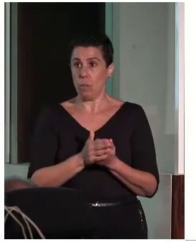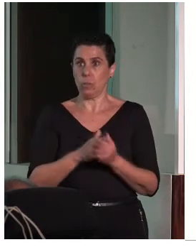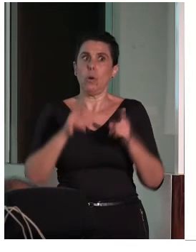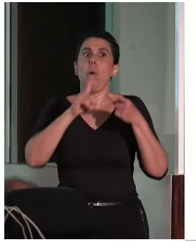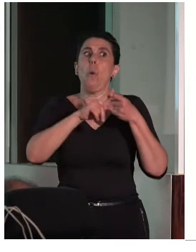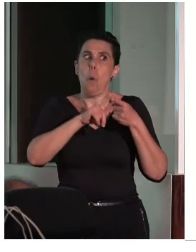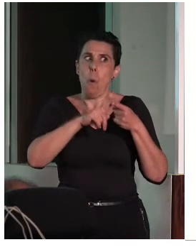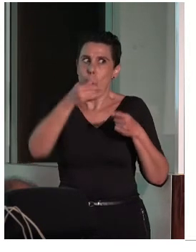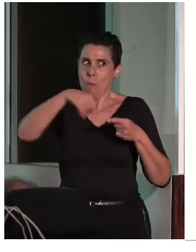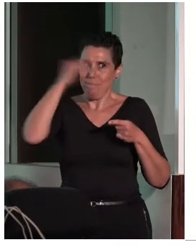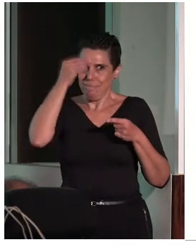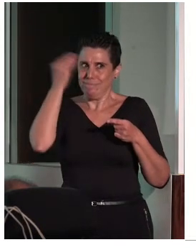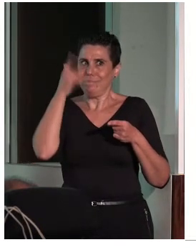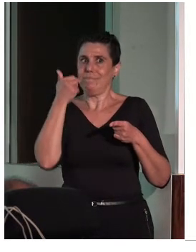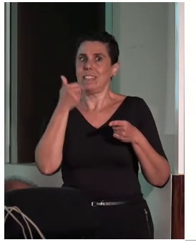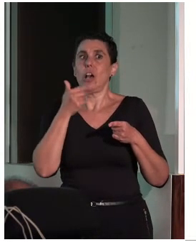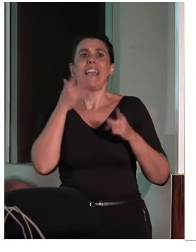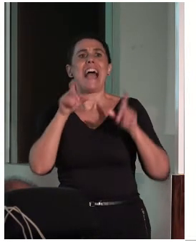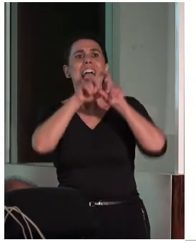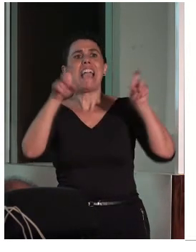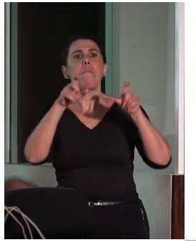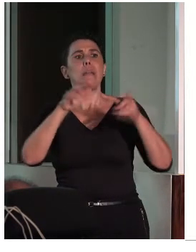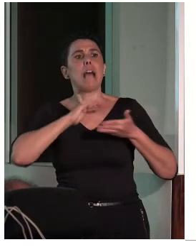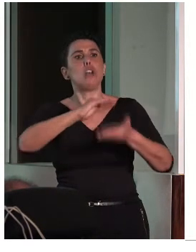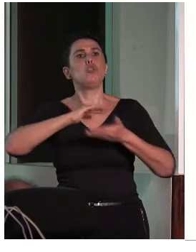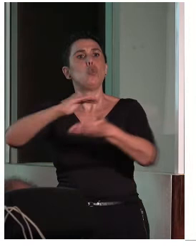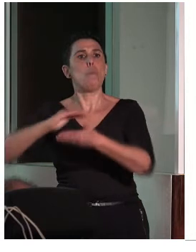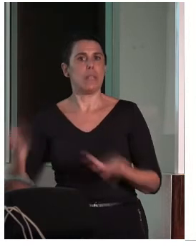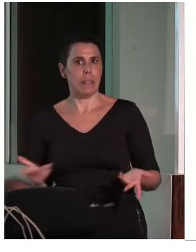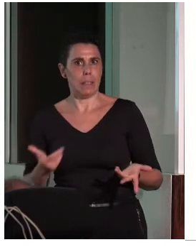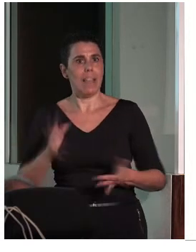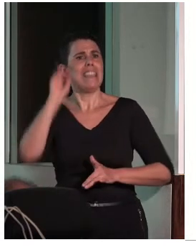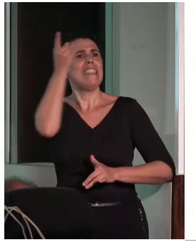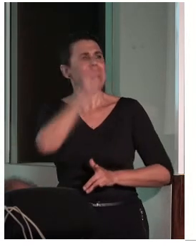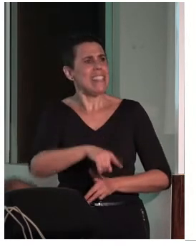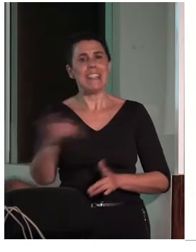raro, la empresa de suministro y el personal directivo.